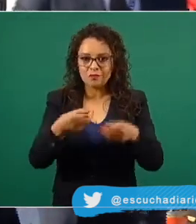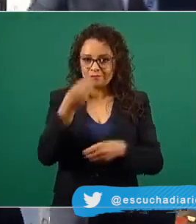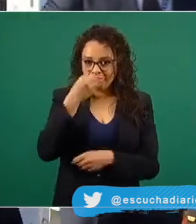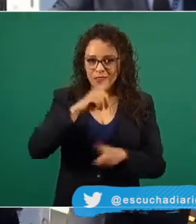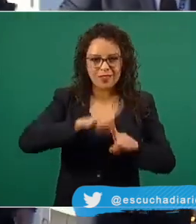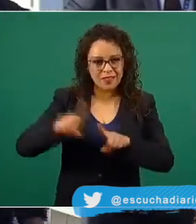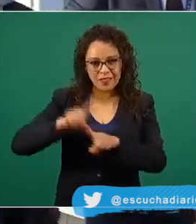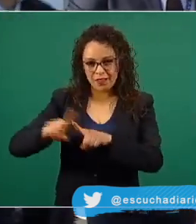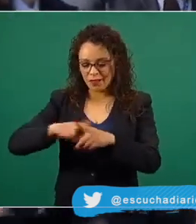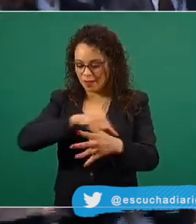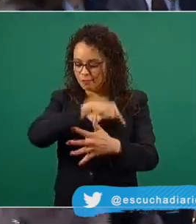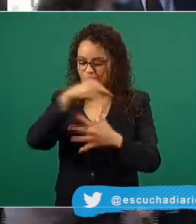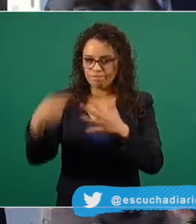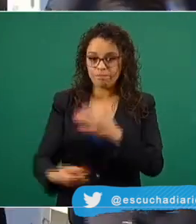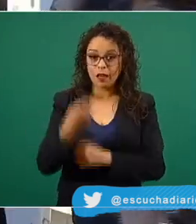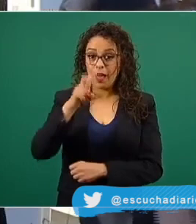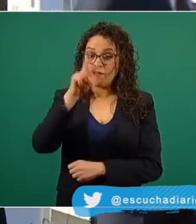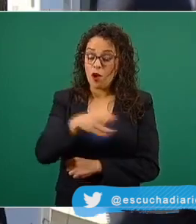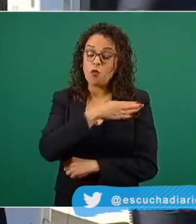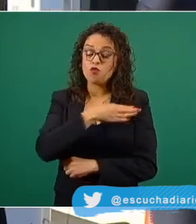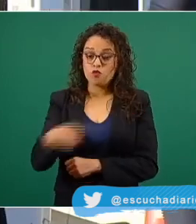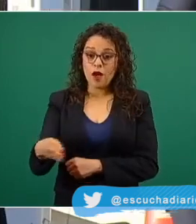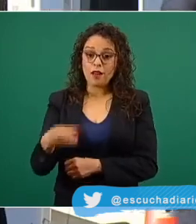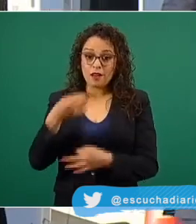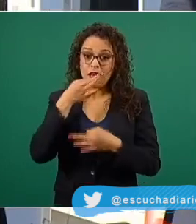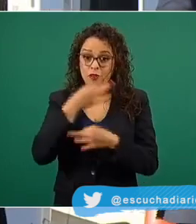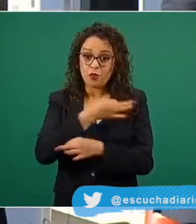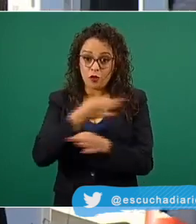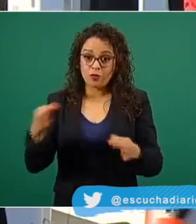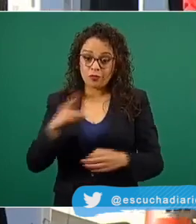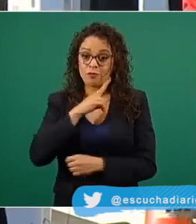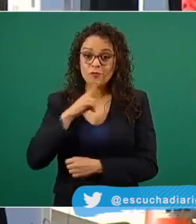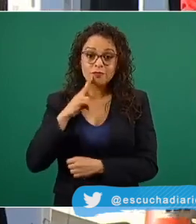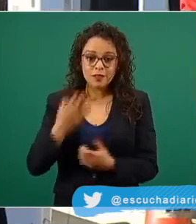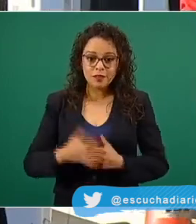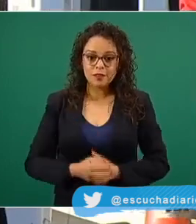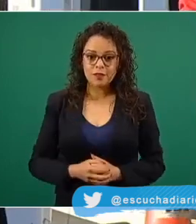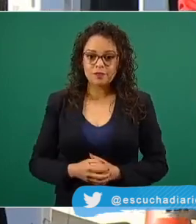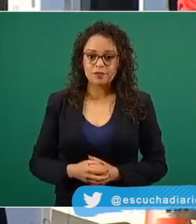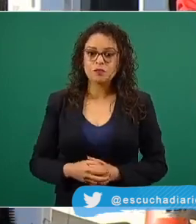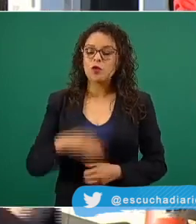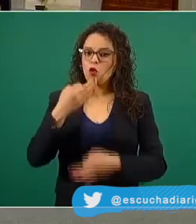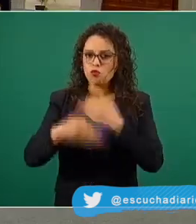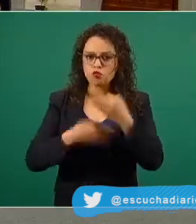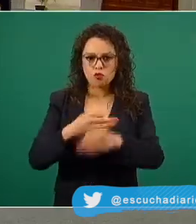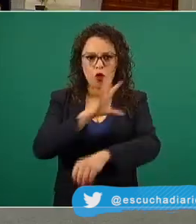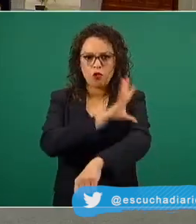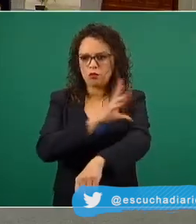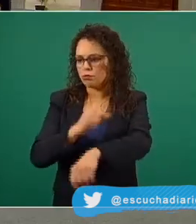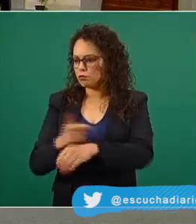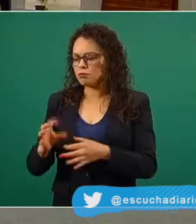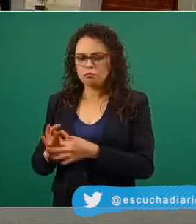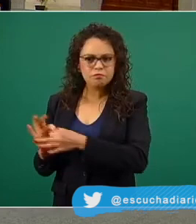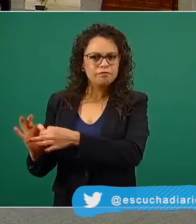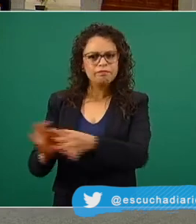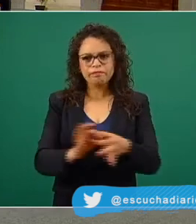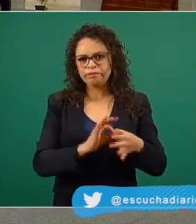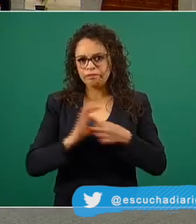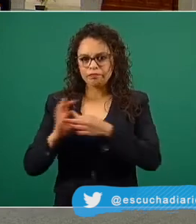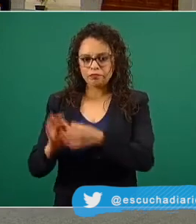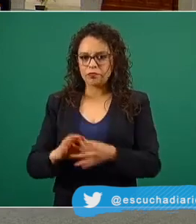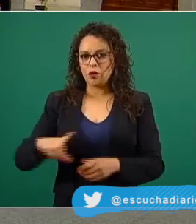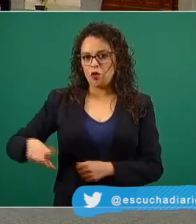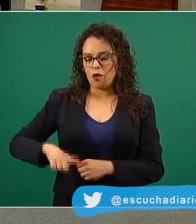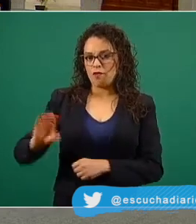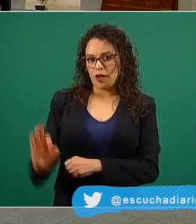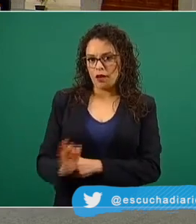gran noticia y seguimos trabajando de manera muy coordinada todo el sector salud, todo el gobierno federal,